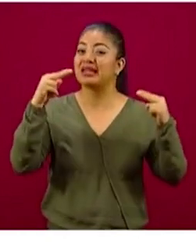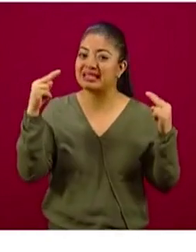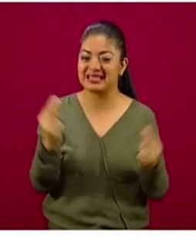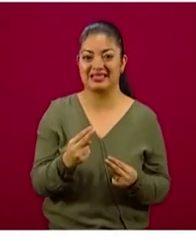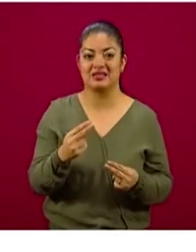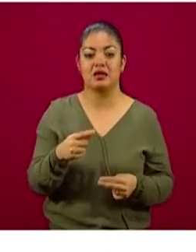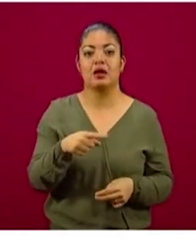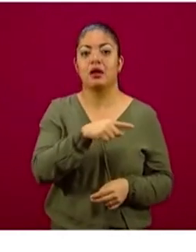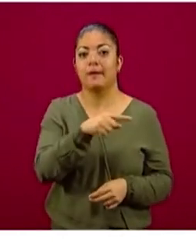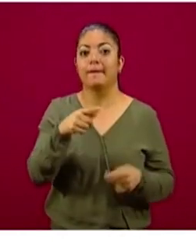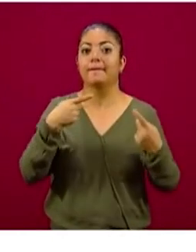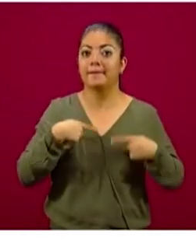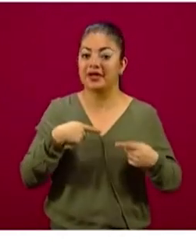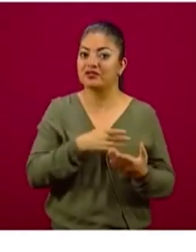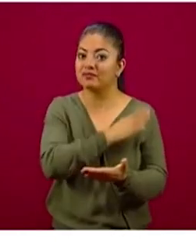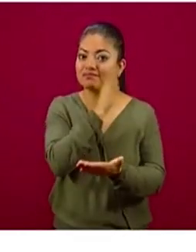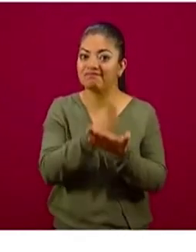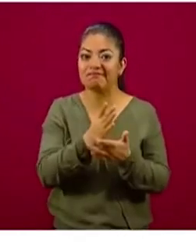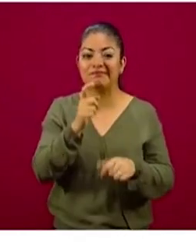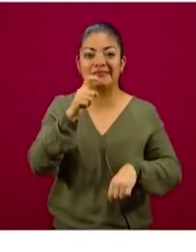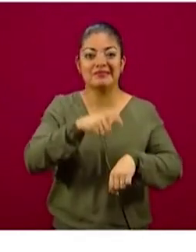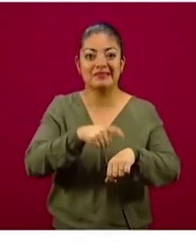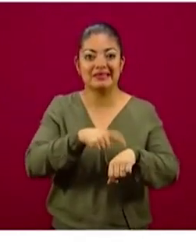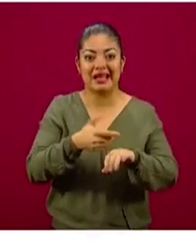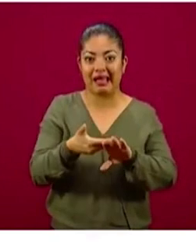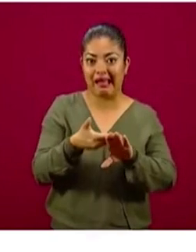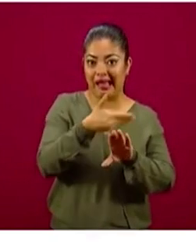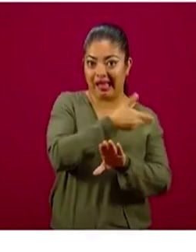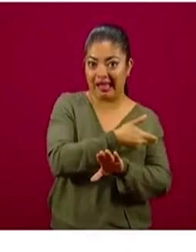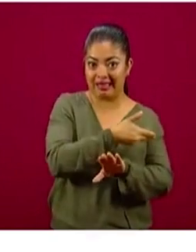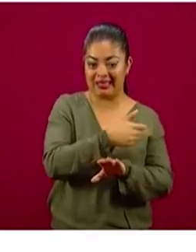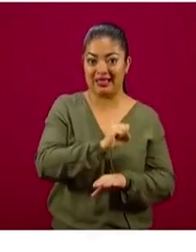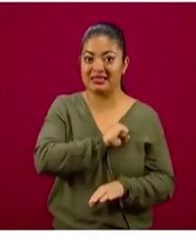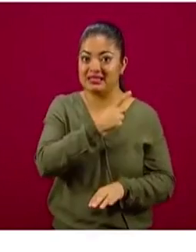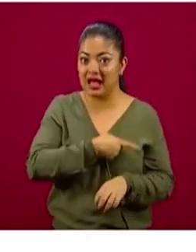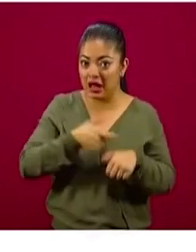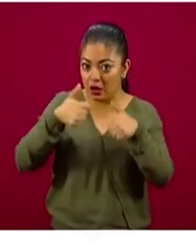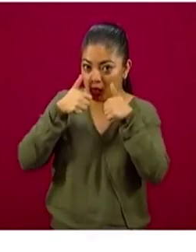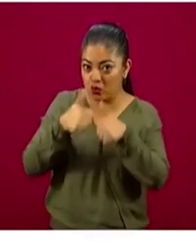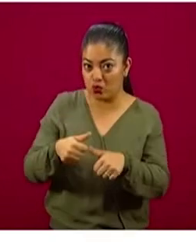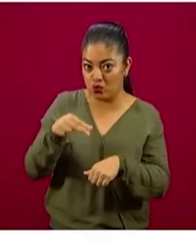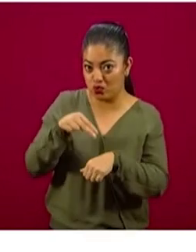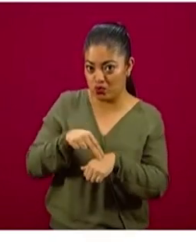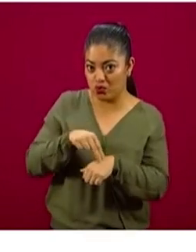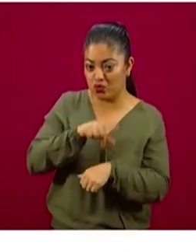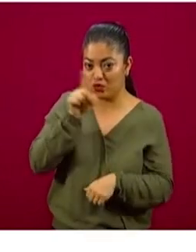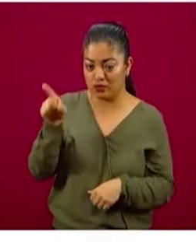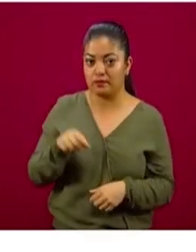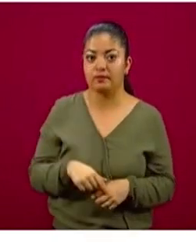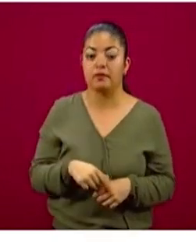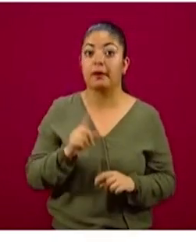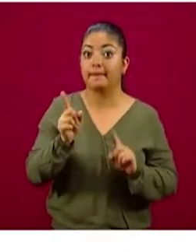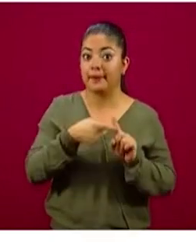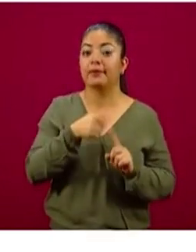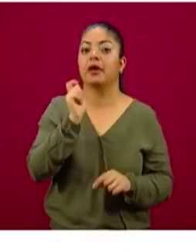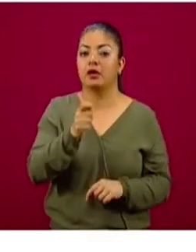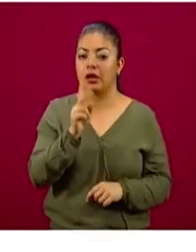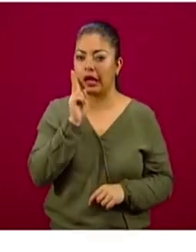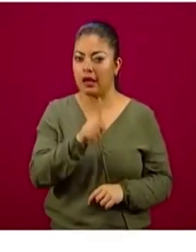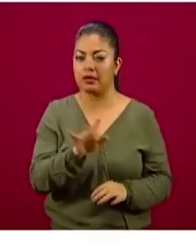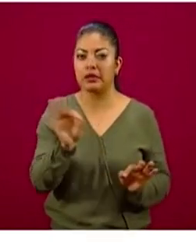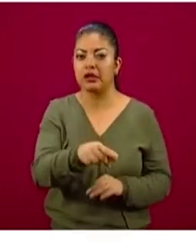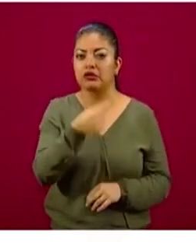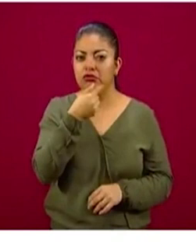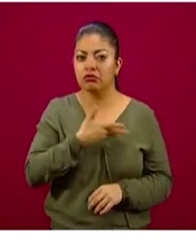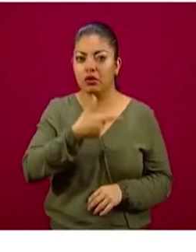tiempo a las unidades de salud. Entonces, ¿qué es lo que tienen que saber los padres y madres? Primero, evaluar al pequeño. Si tiene secreción